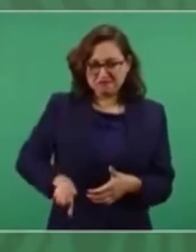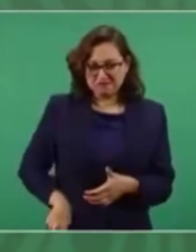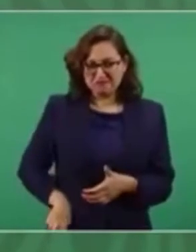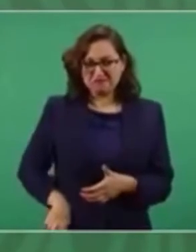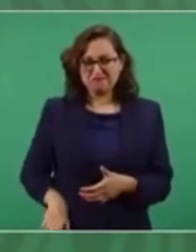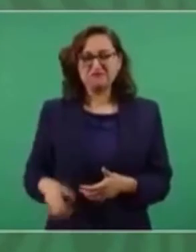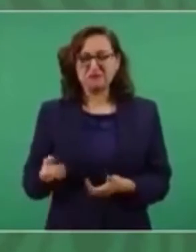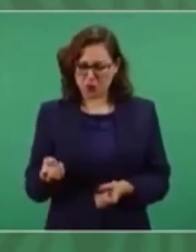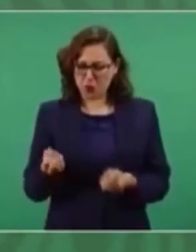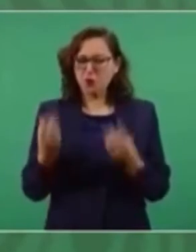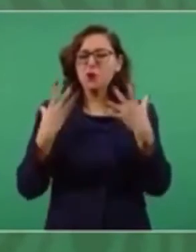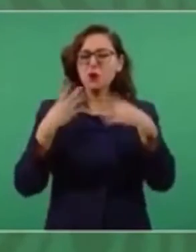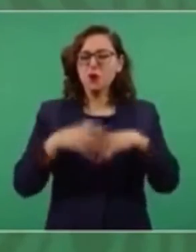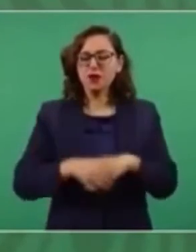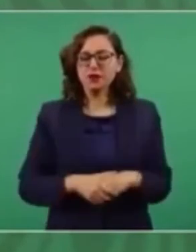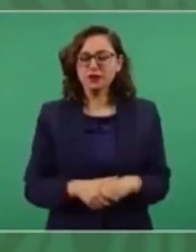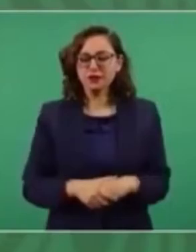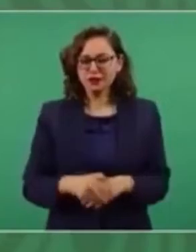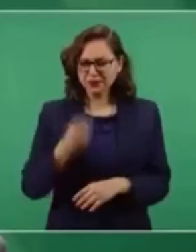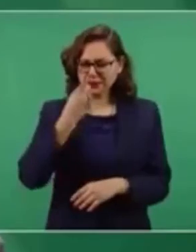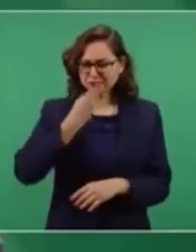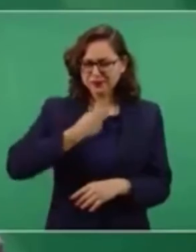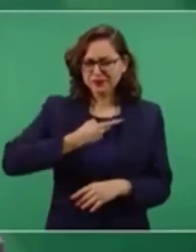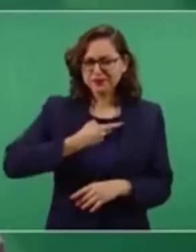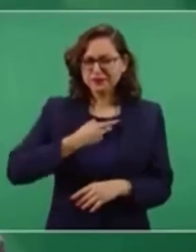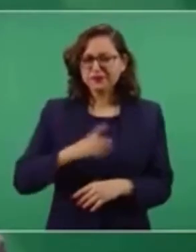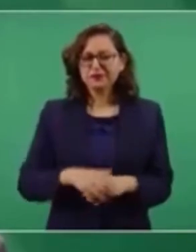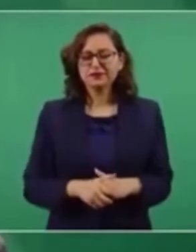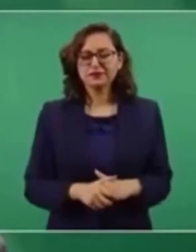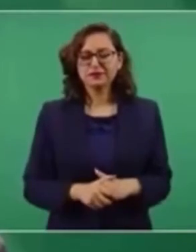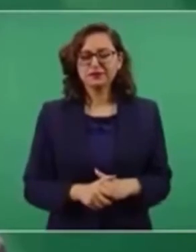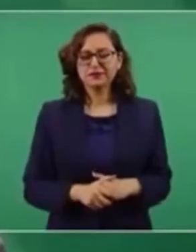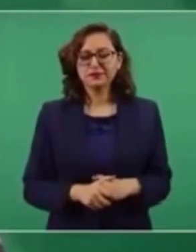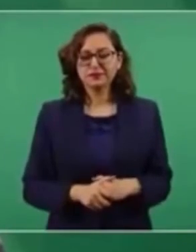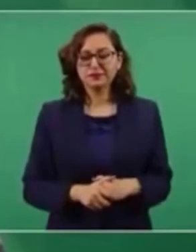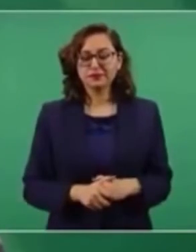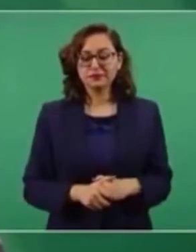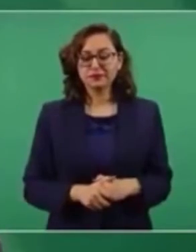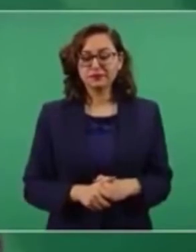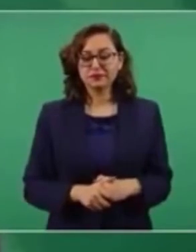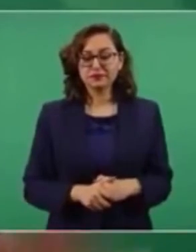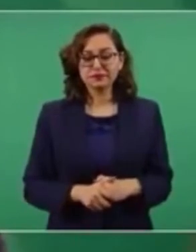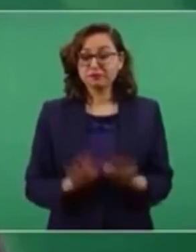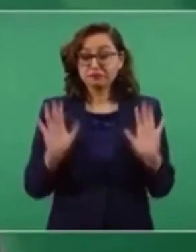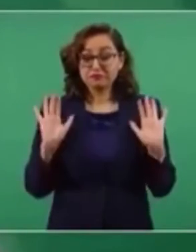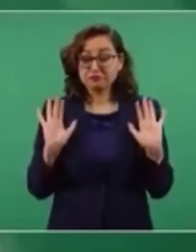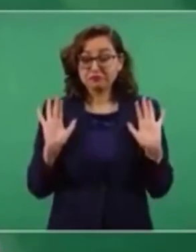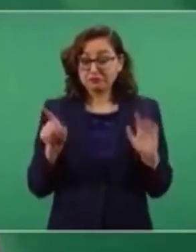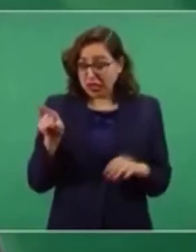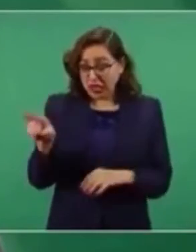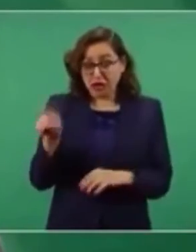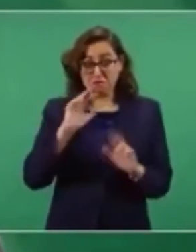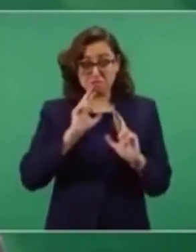ese asunto. Nada más eso.